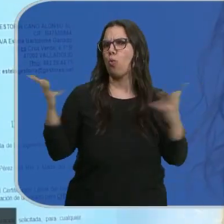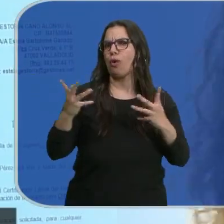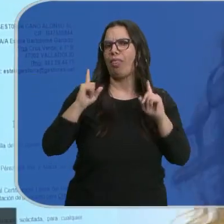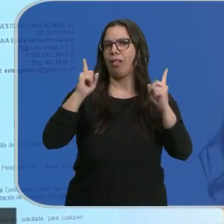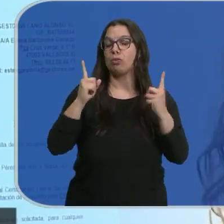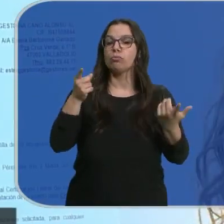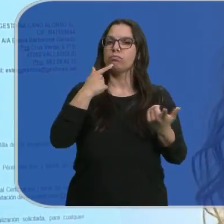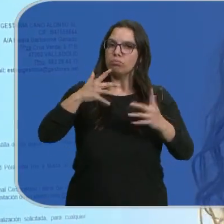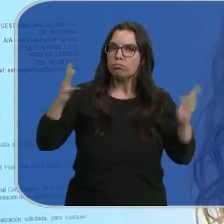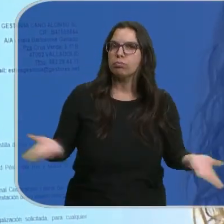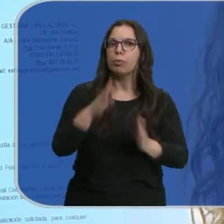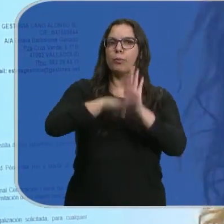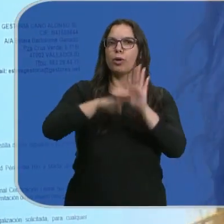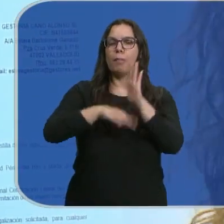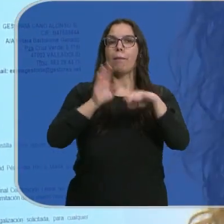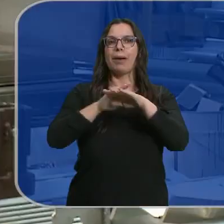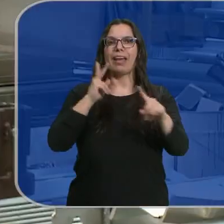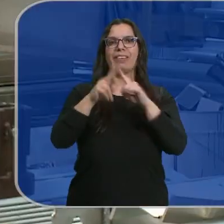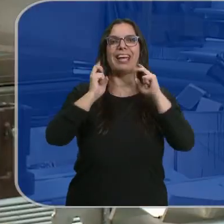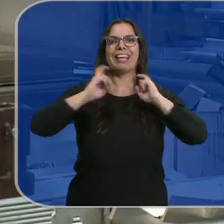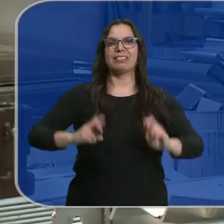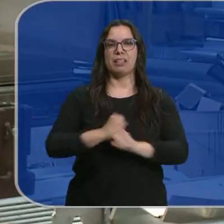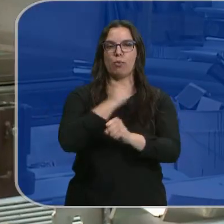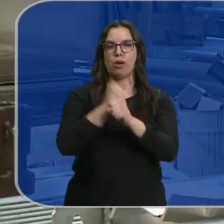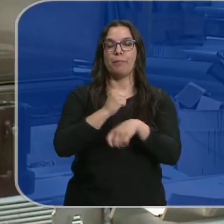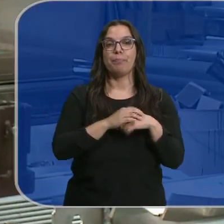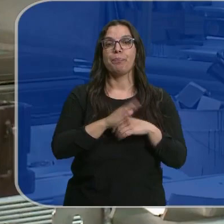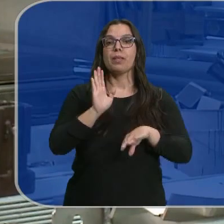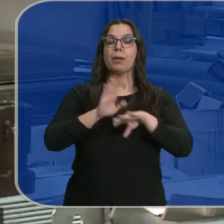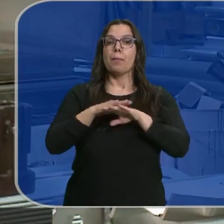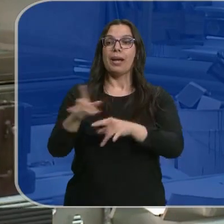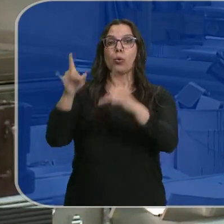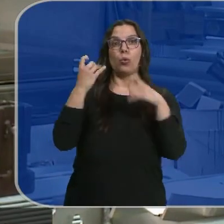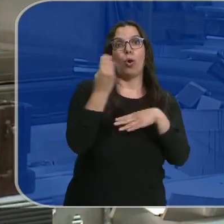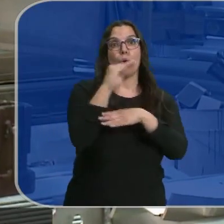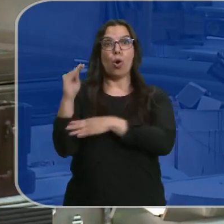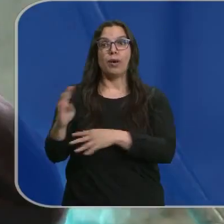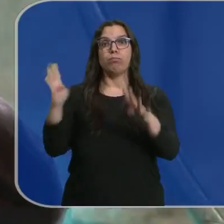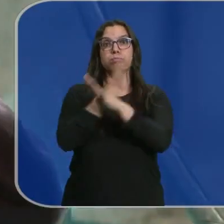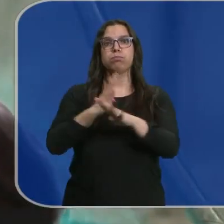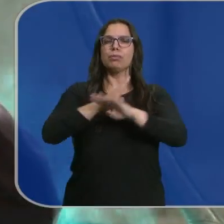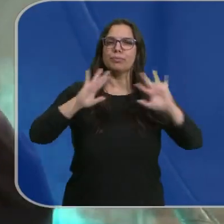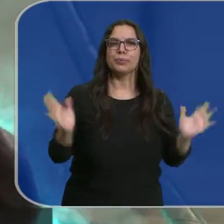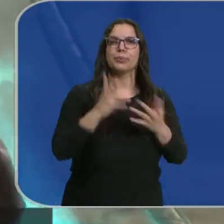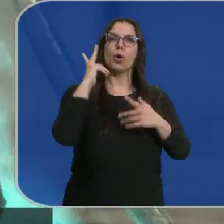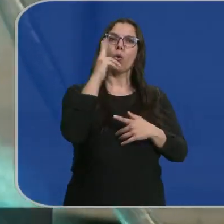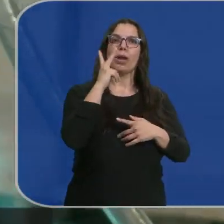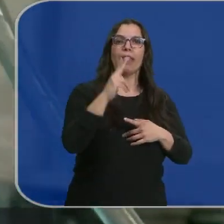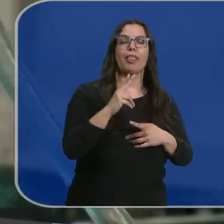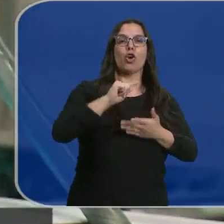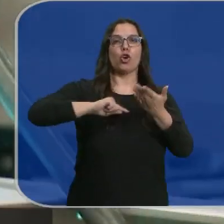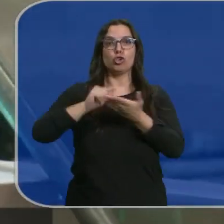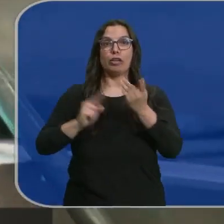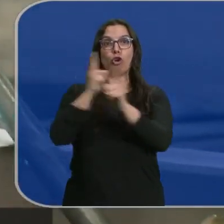sentido, se impulsarán programas para prevenir el estrés laboral. Para rejuvenecer plantillas, se potenciará la jubilación gradual y el contrato